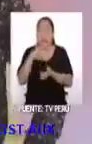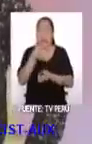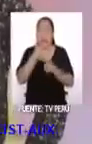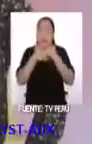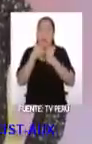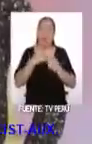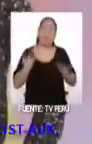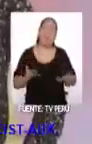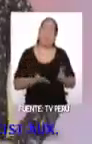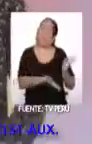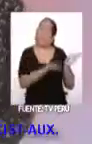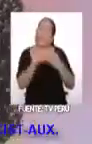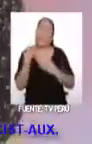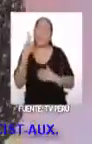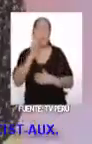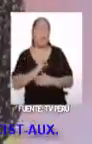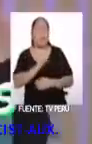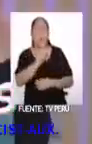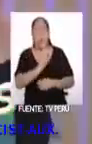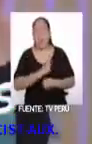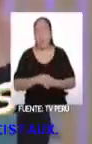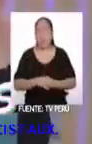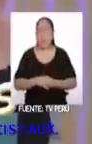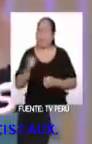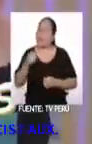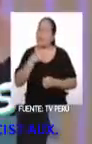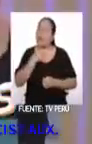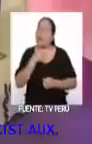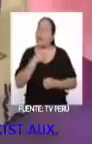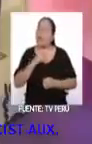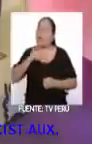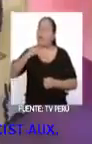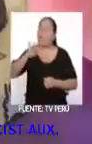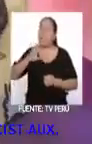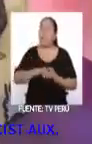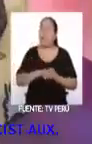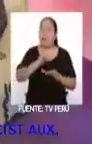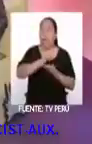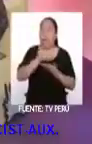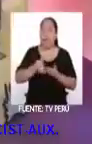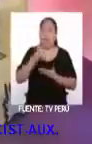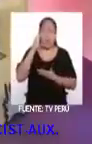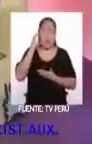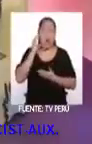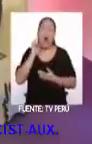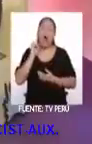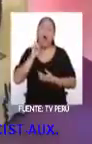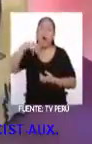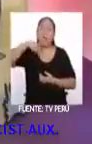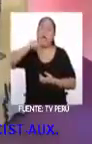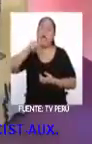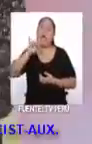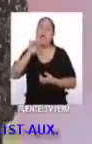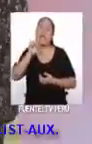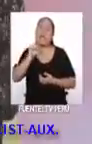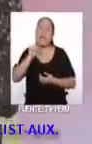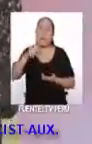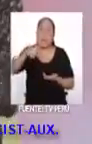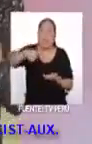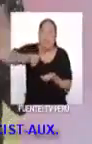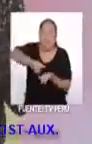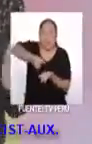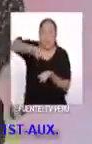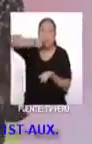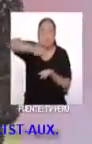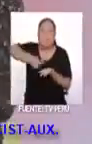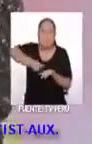Vamos a un restaurante juntos, ¿verdad? ¿Y qué prefieres? ¿Chifa o makis? Bueno, en realidad, justamente estos dos platos son fusión.